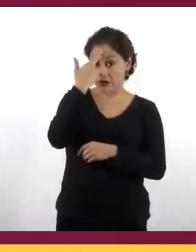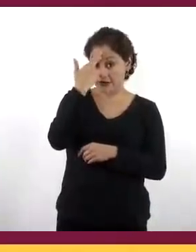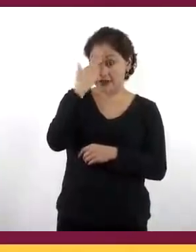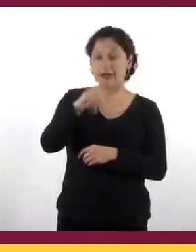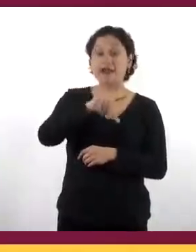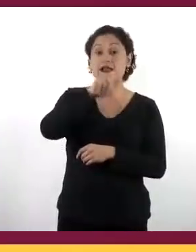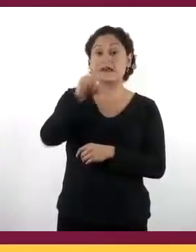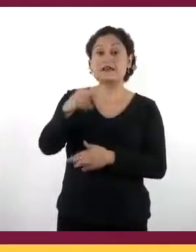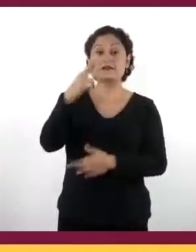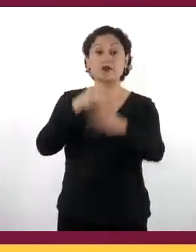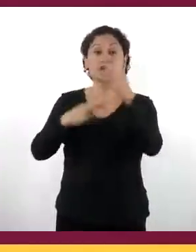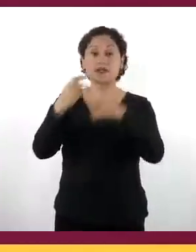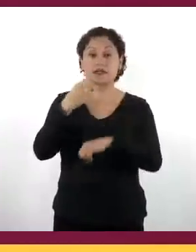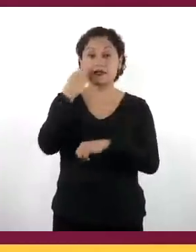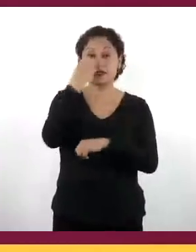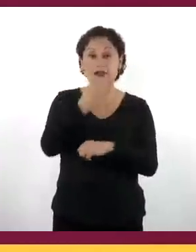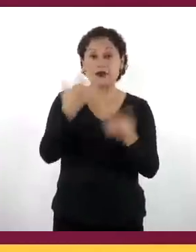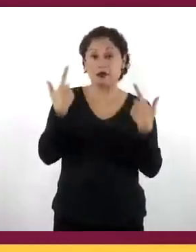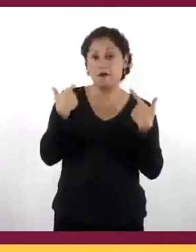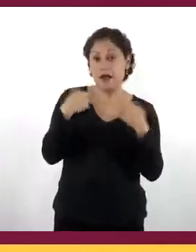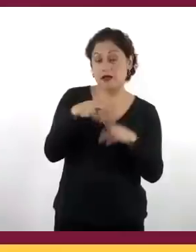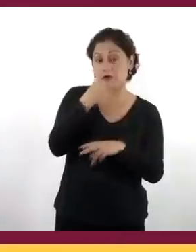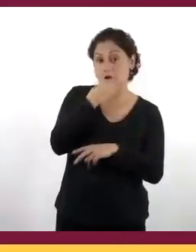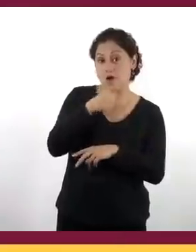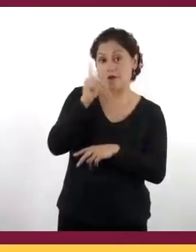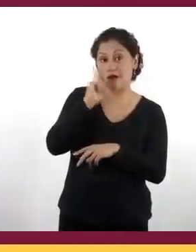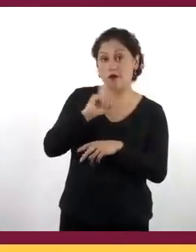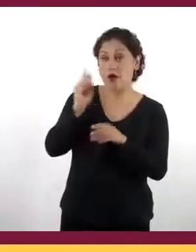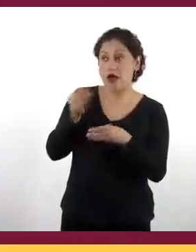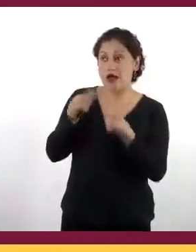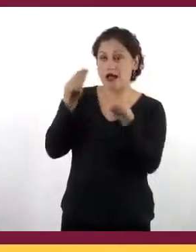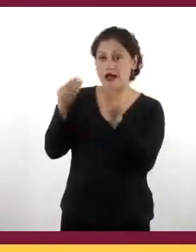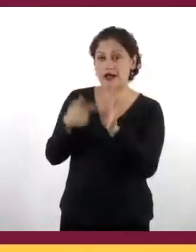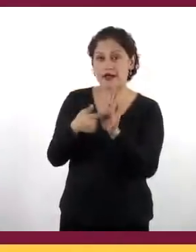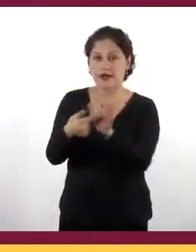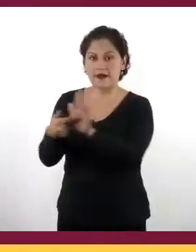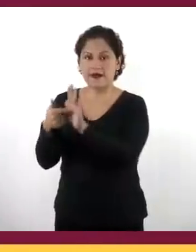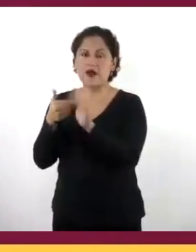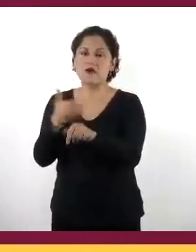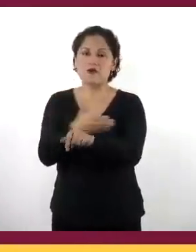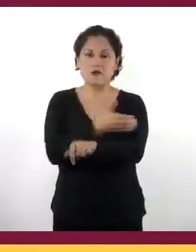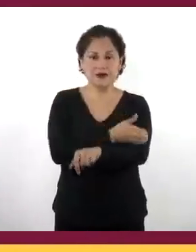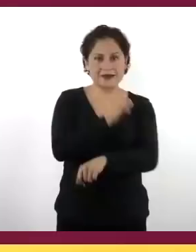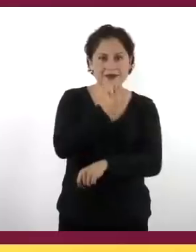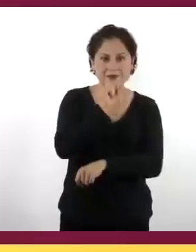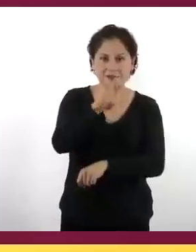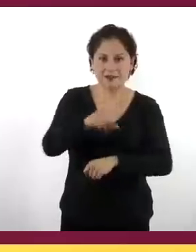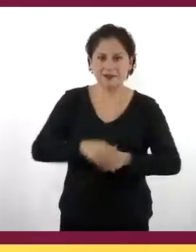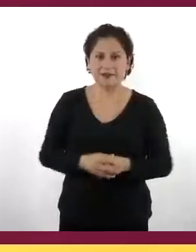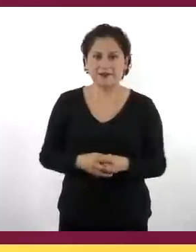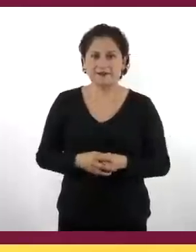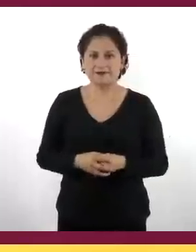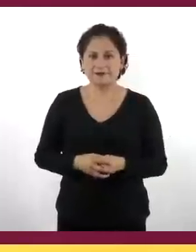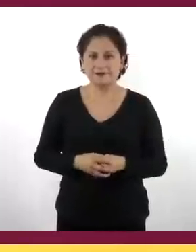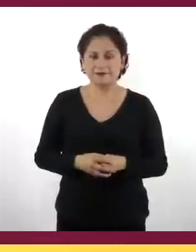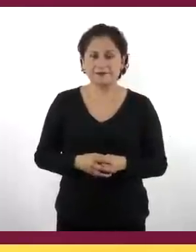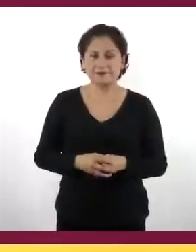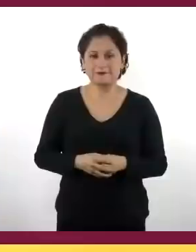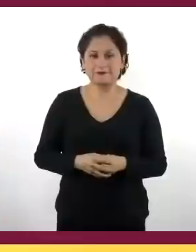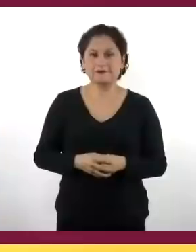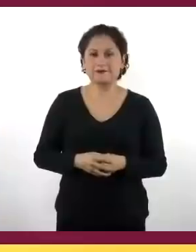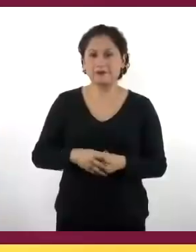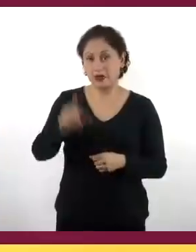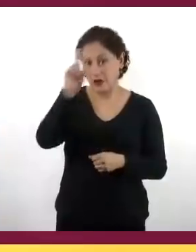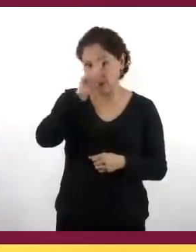mostrarán a su maestra o maestro y a sus compañeras y compañeros cuando regresen a clases. Les recomendamos